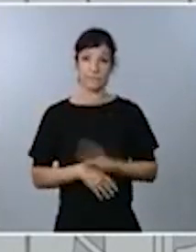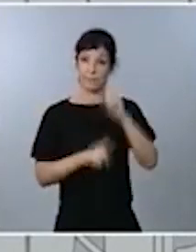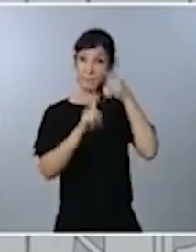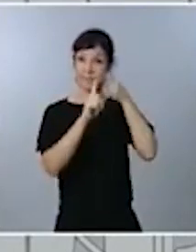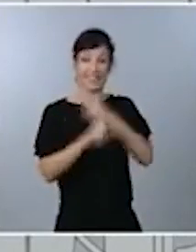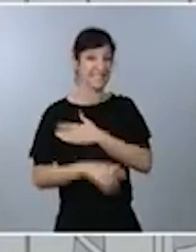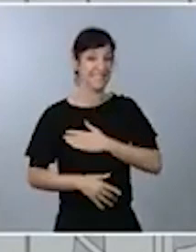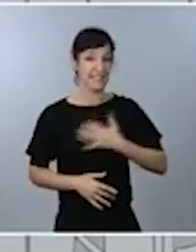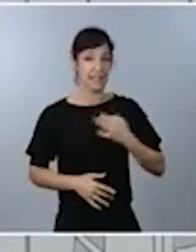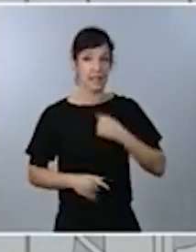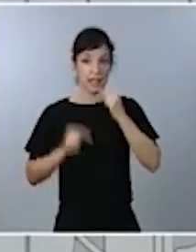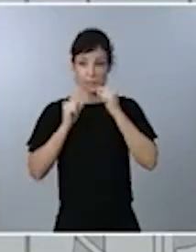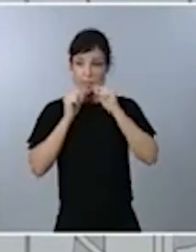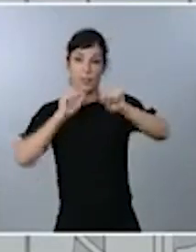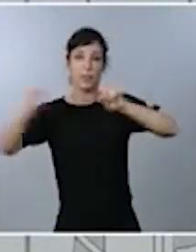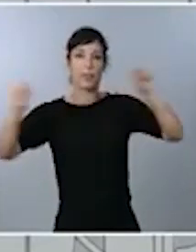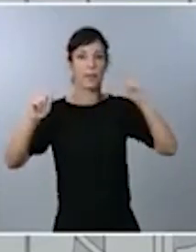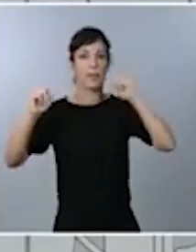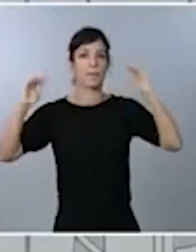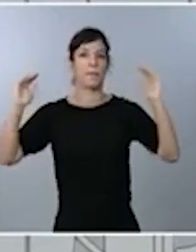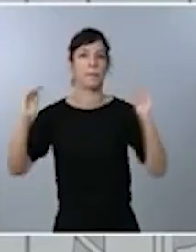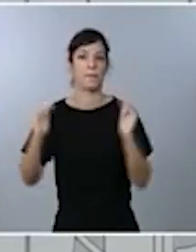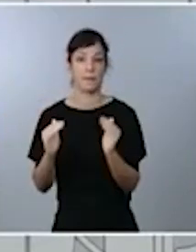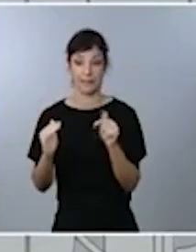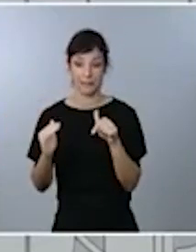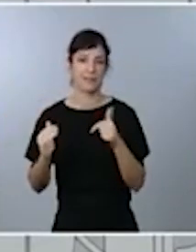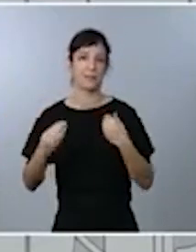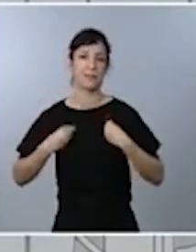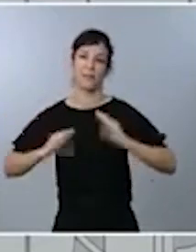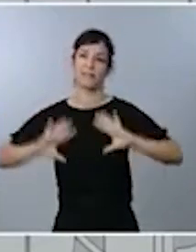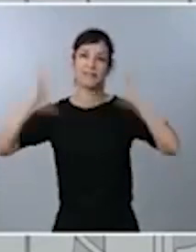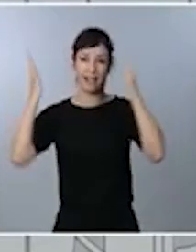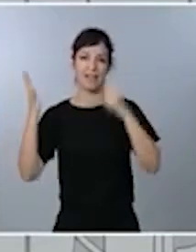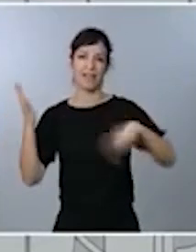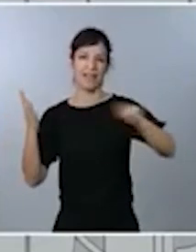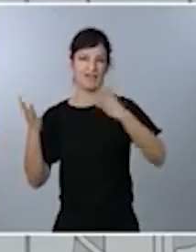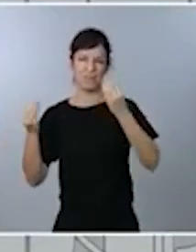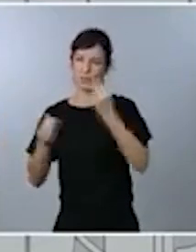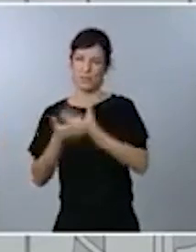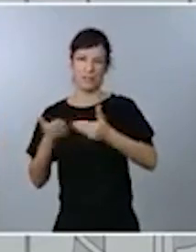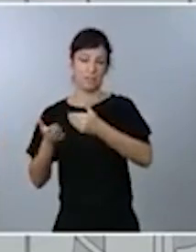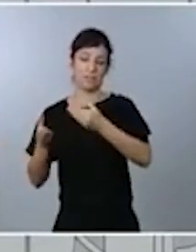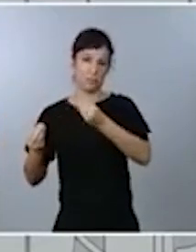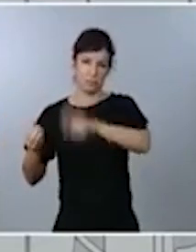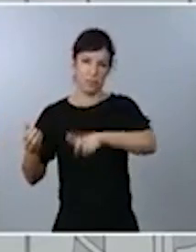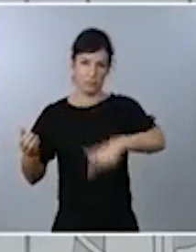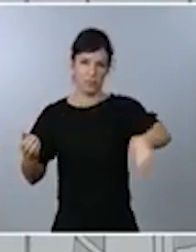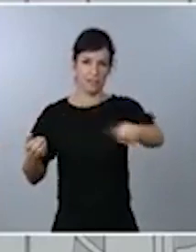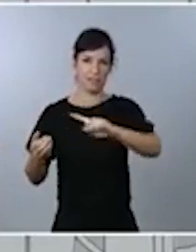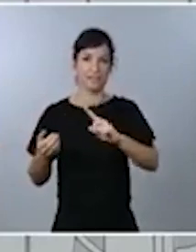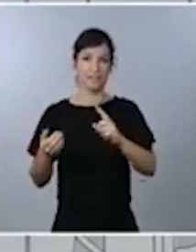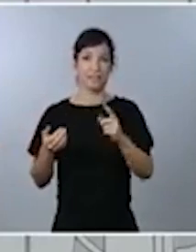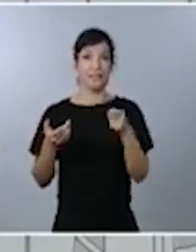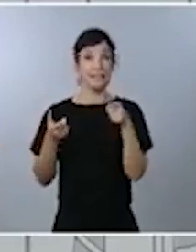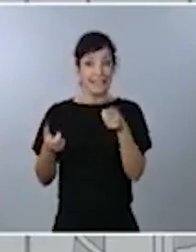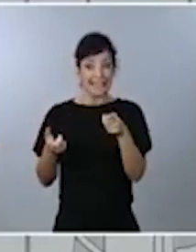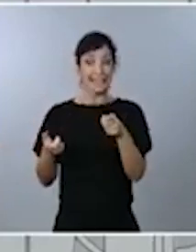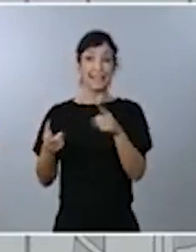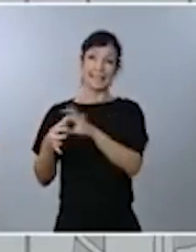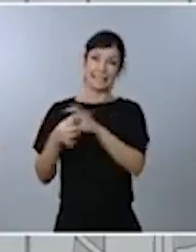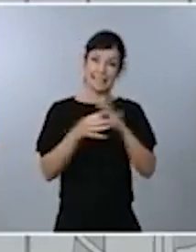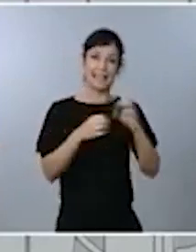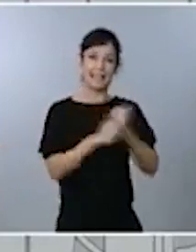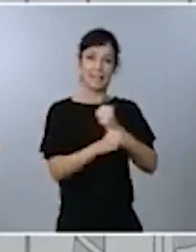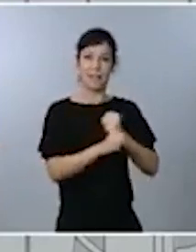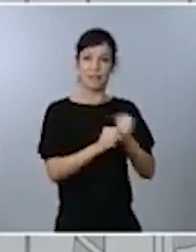porque reduciendo contagios estamos salvando las vidas de muchas personas y de ese modo también estamos salvando empleos y estamos